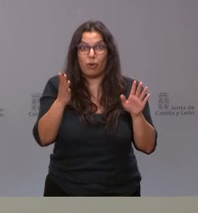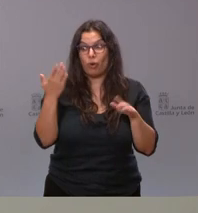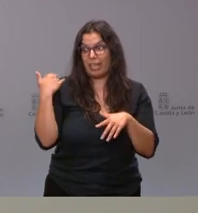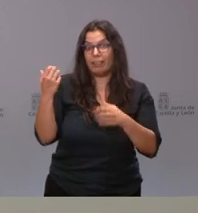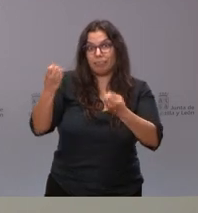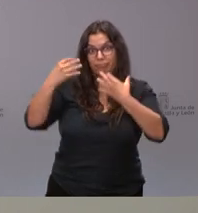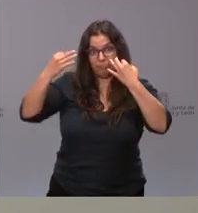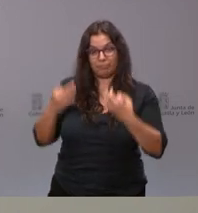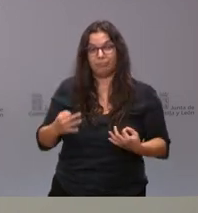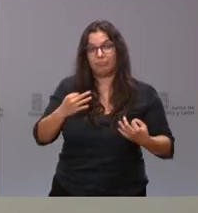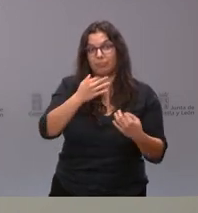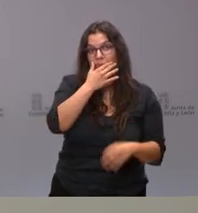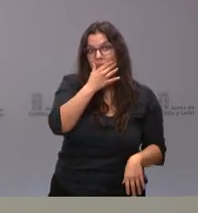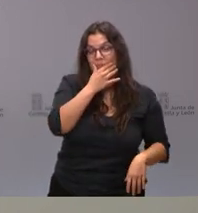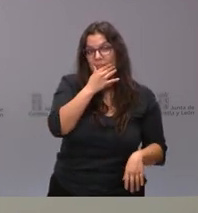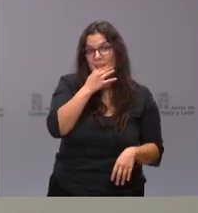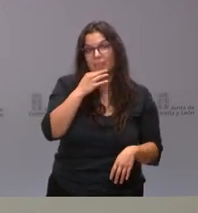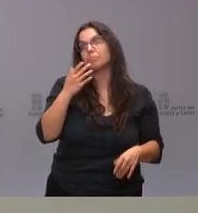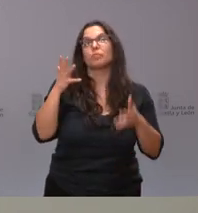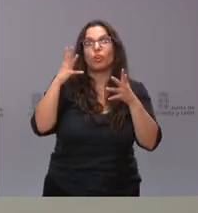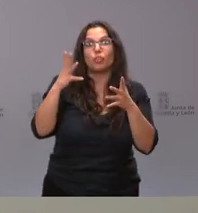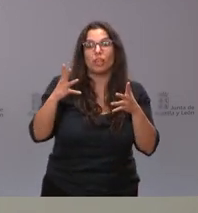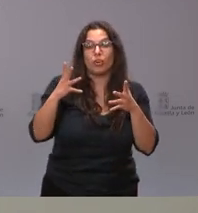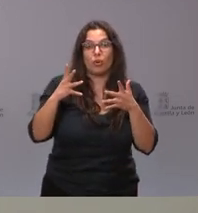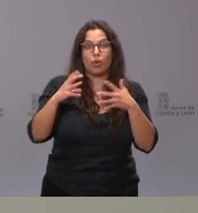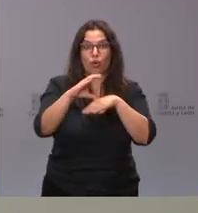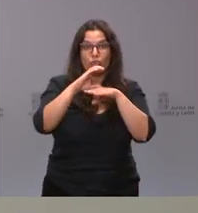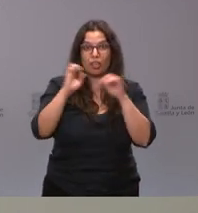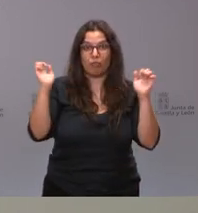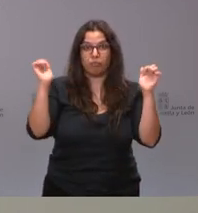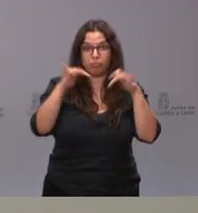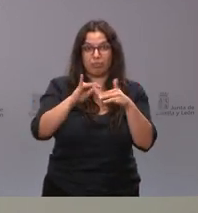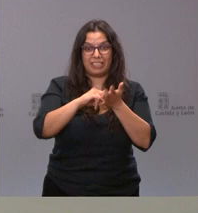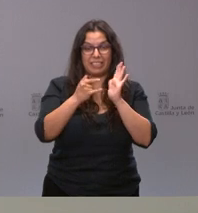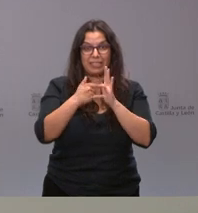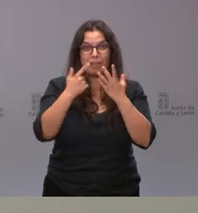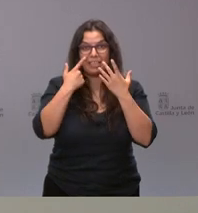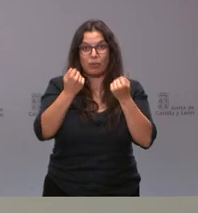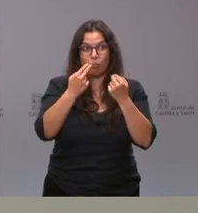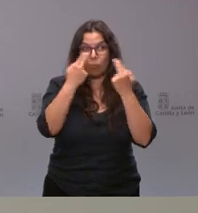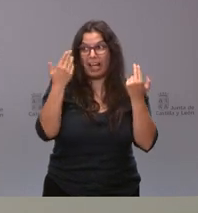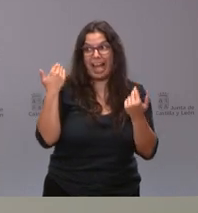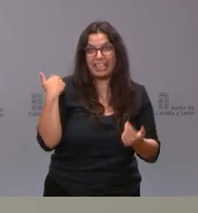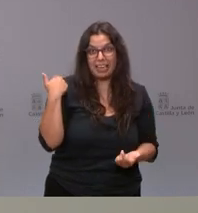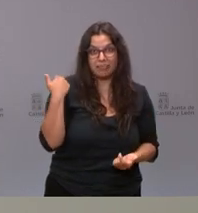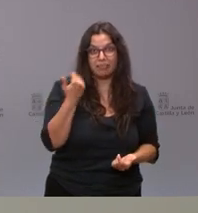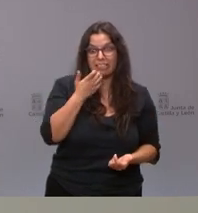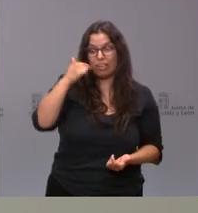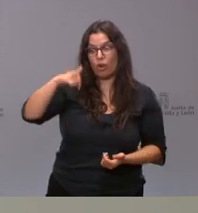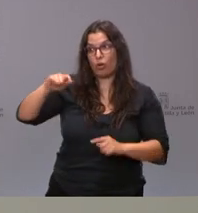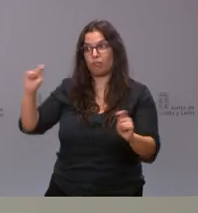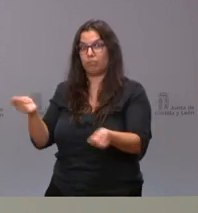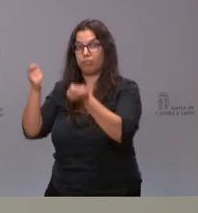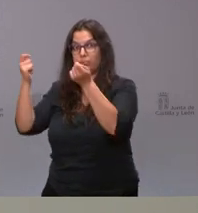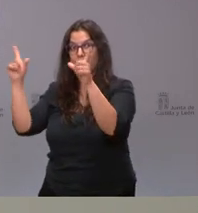como consecuencia de la reunión del Consejo Interterritorial del Sistema de Salud Pública de ayer. Si hoy lo que se anuncia en un programa de